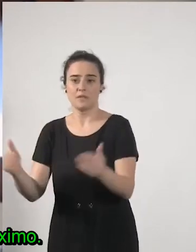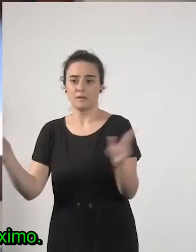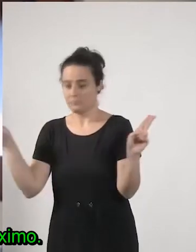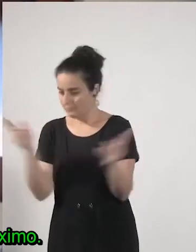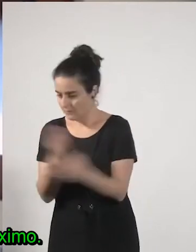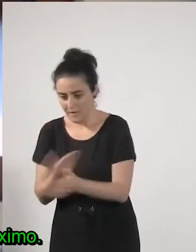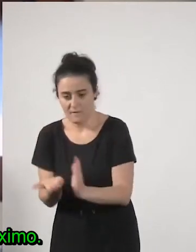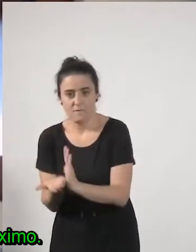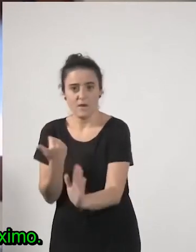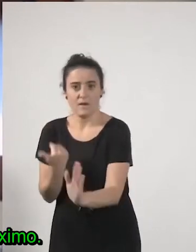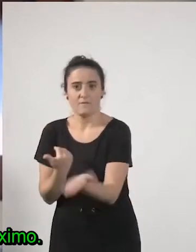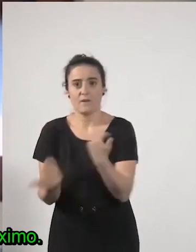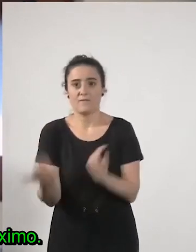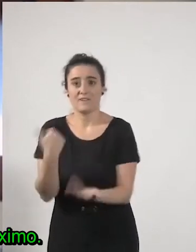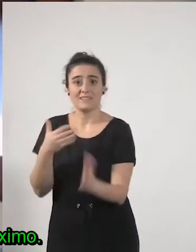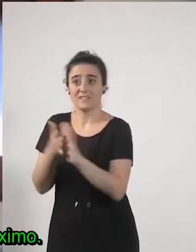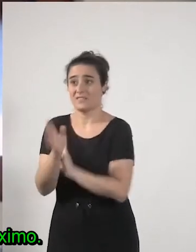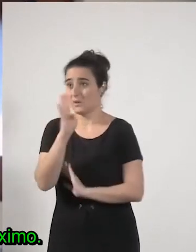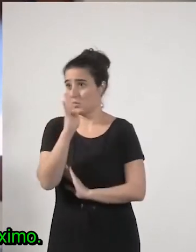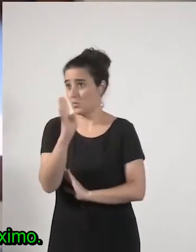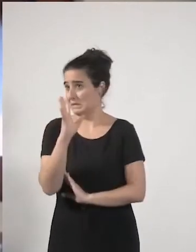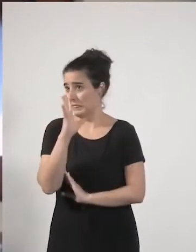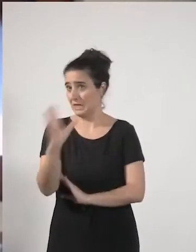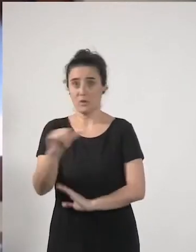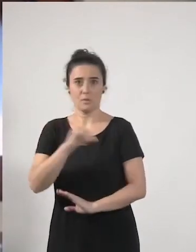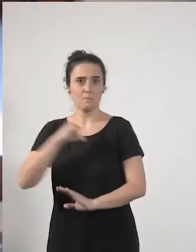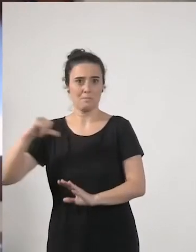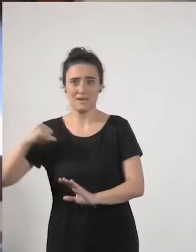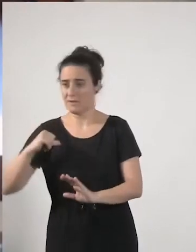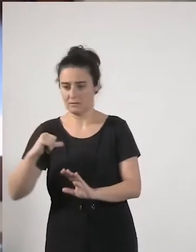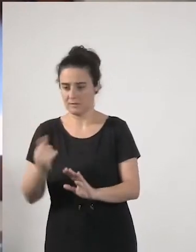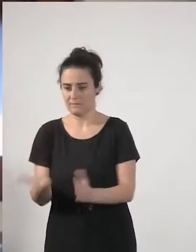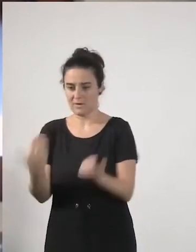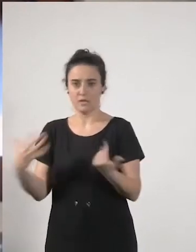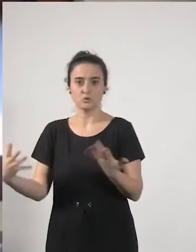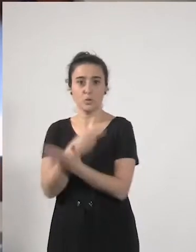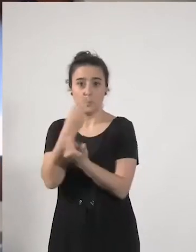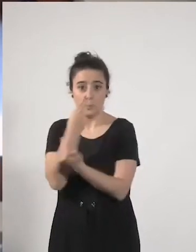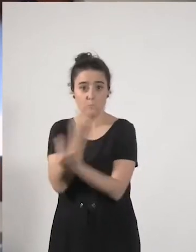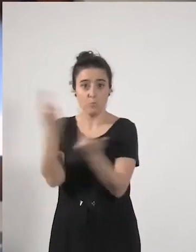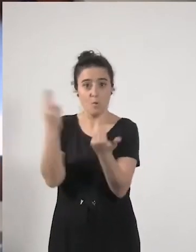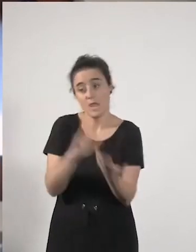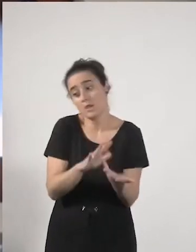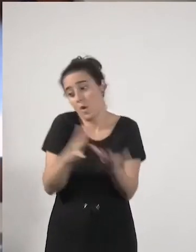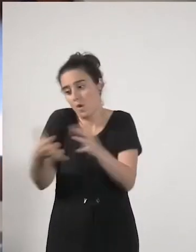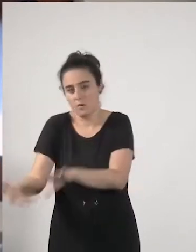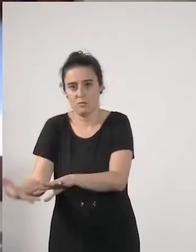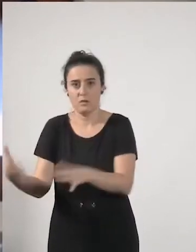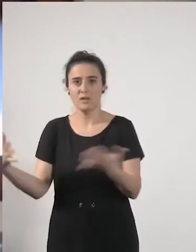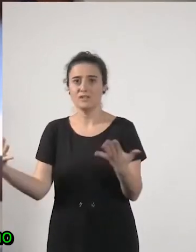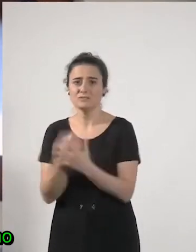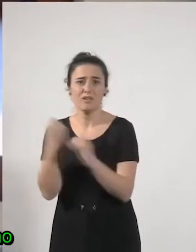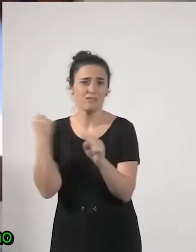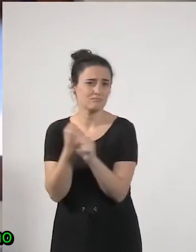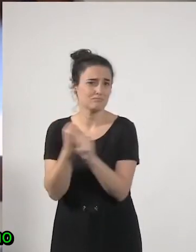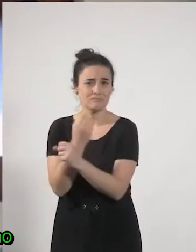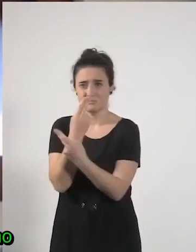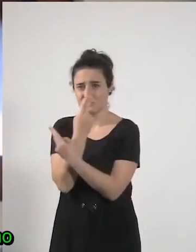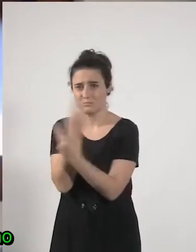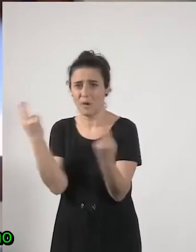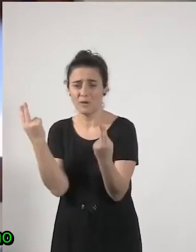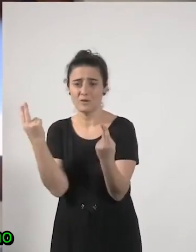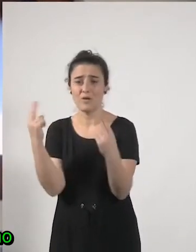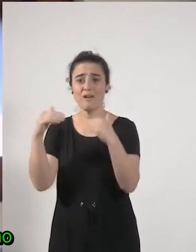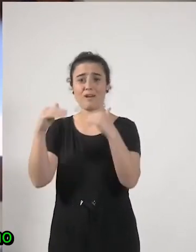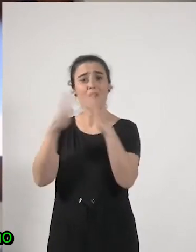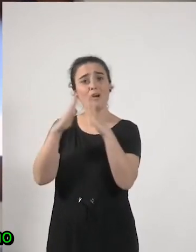de encima en 4 años en 4 o 5 años máximo y todo empleo público las empleadas de